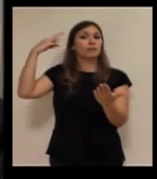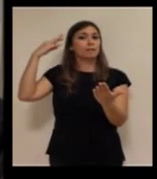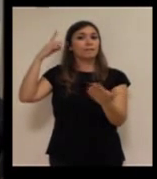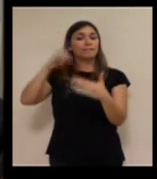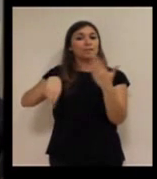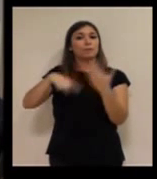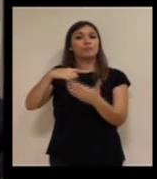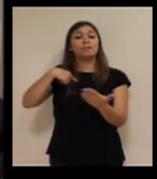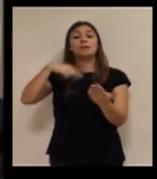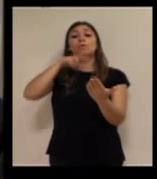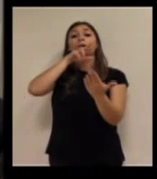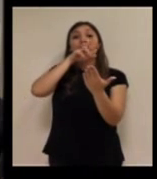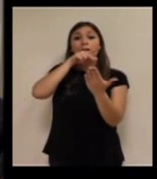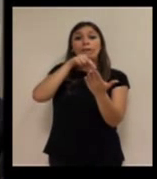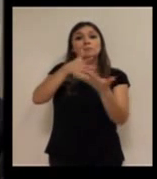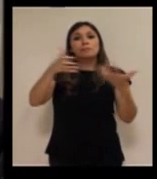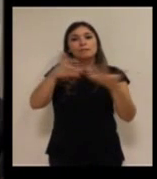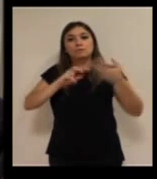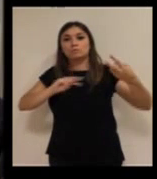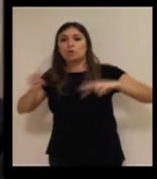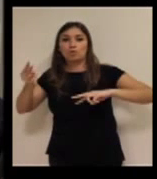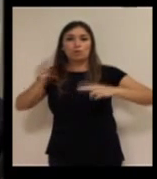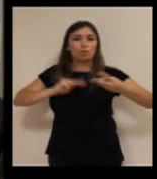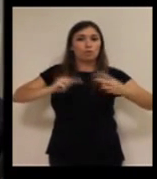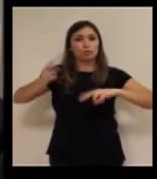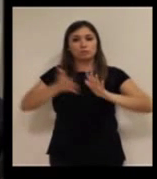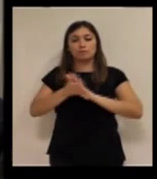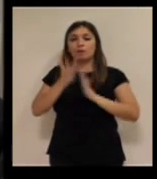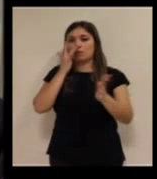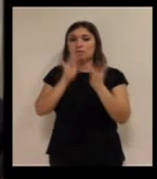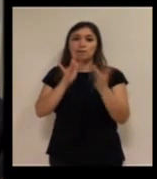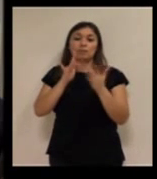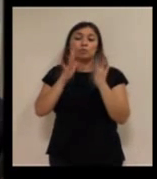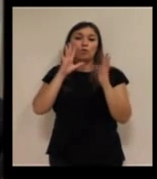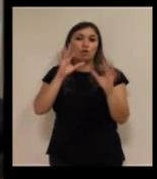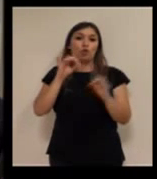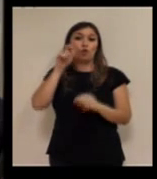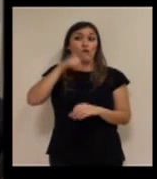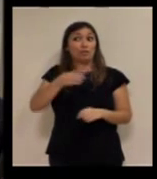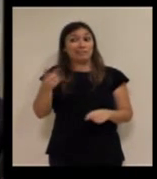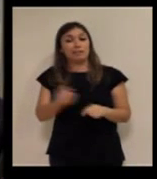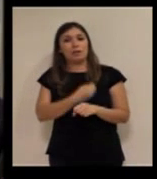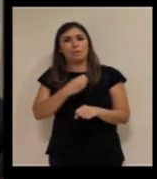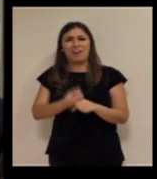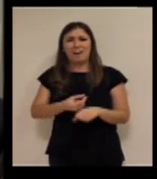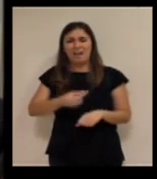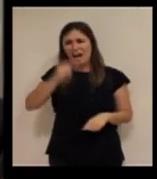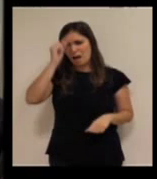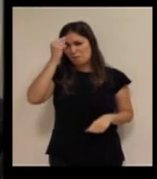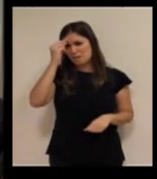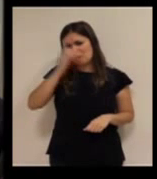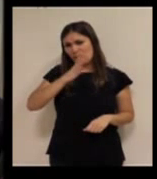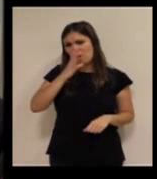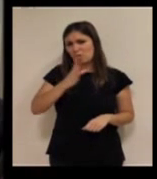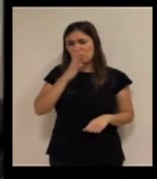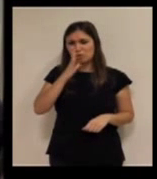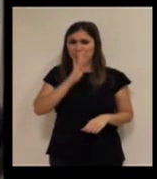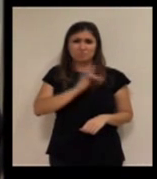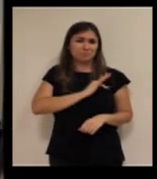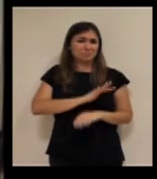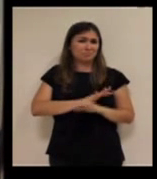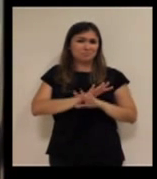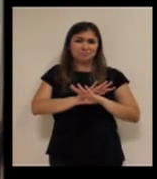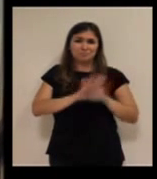información de la conversación que mantienes telefónicamente con el usuario y por supuesto los trabajadores que tienen una habilidad